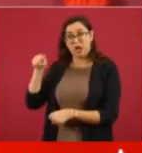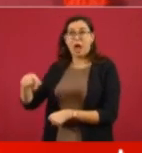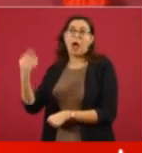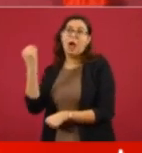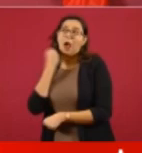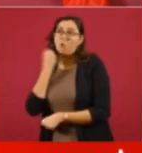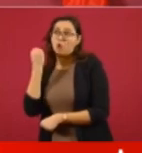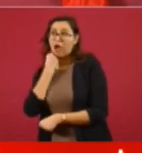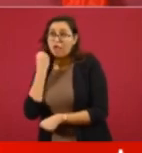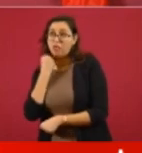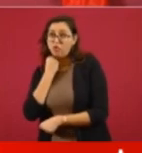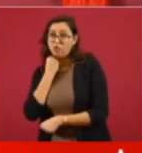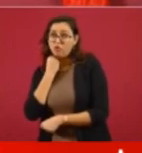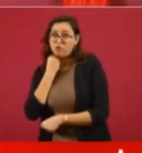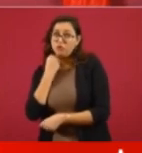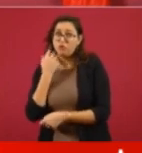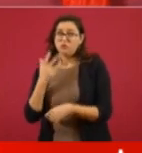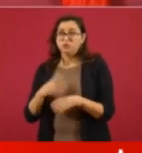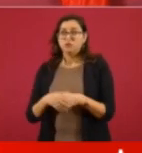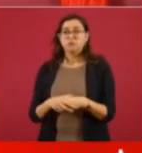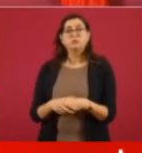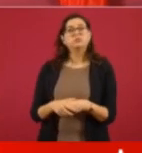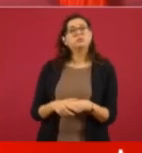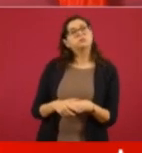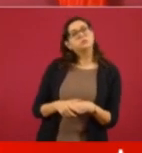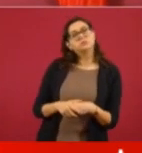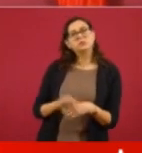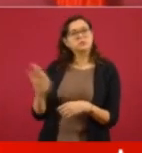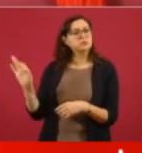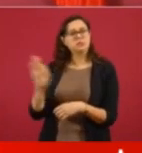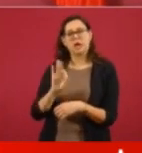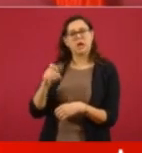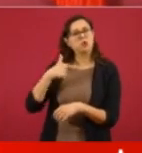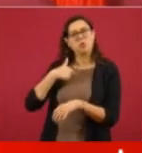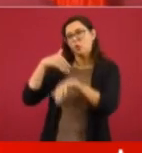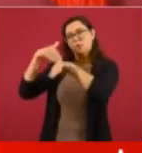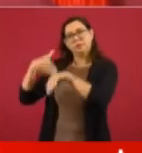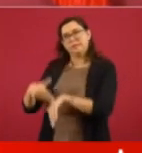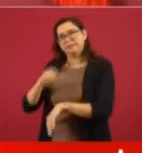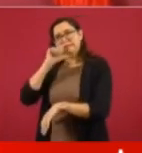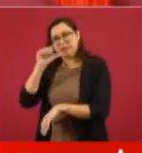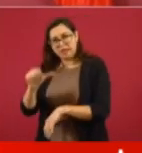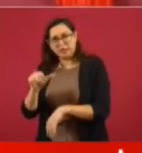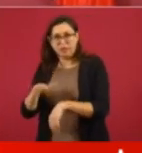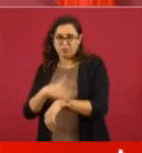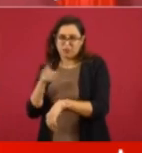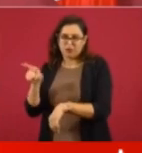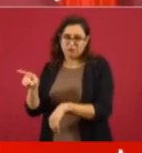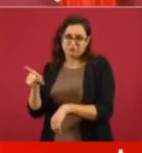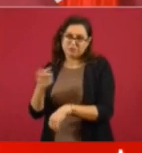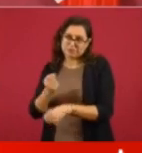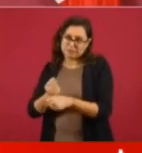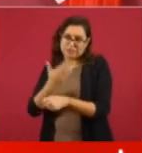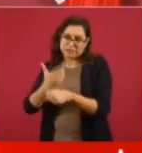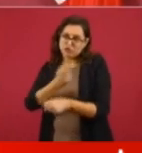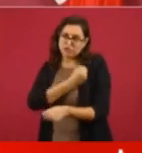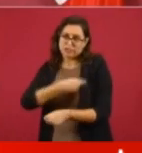con todo respeto a los abogados. Pero estamos hablando de una eminencia,